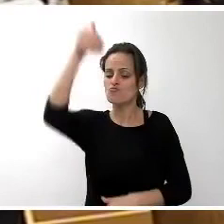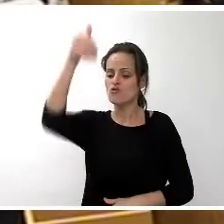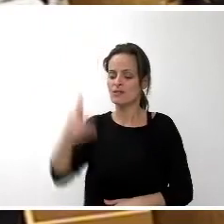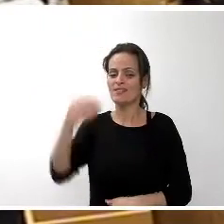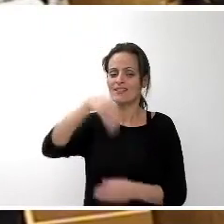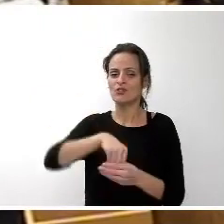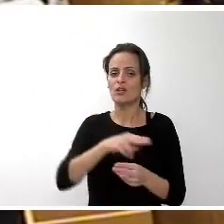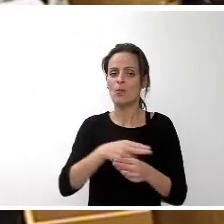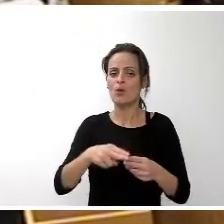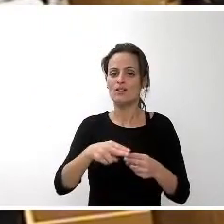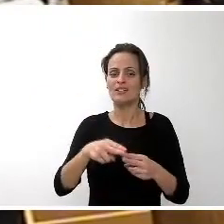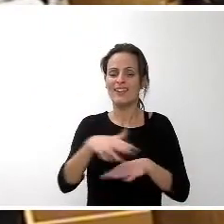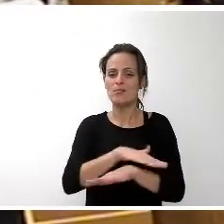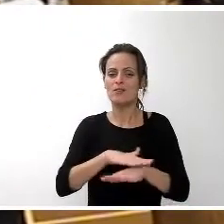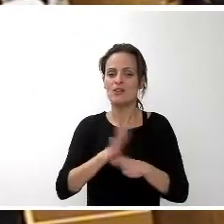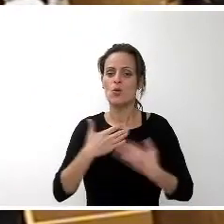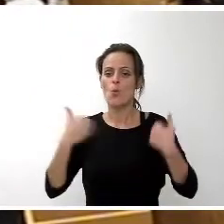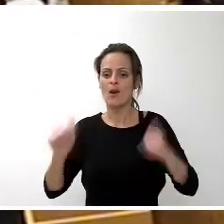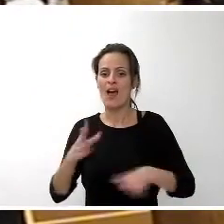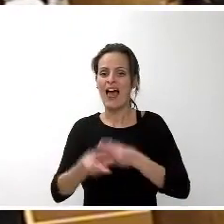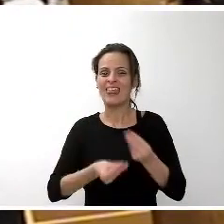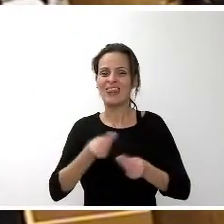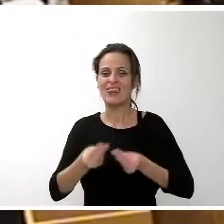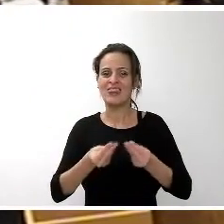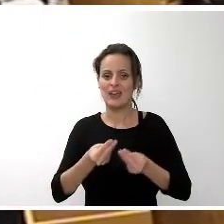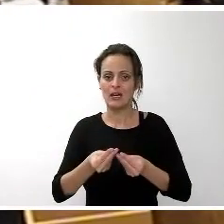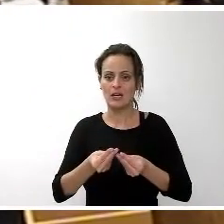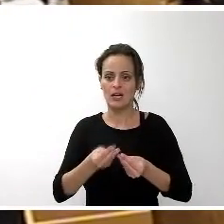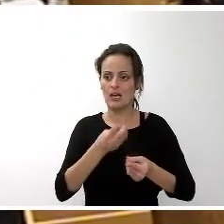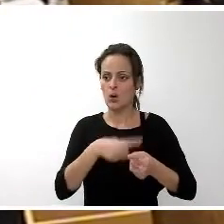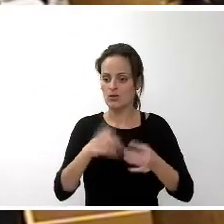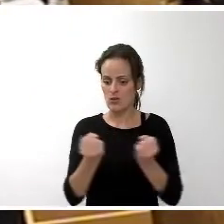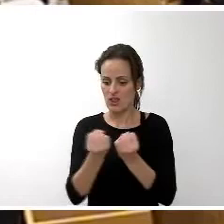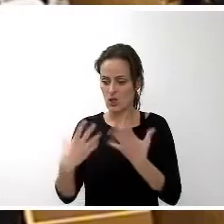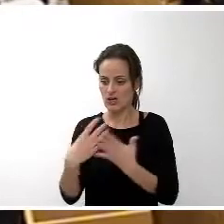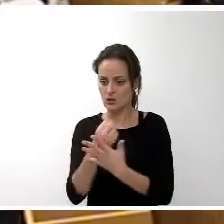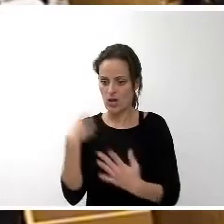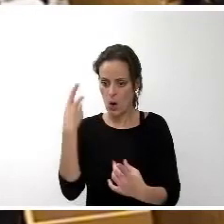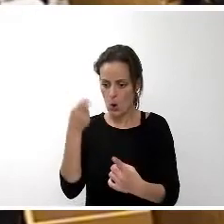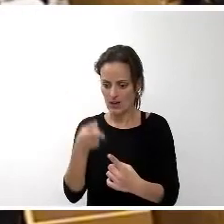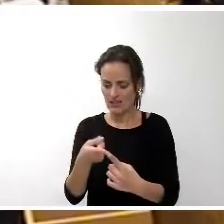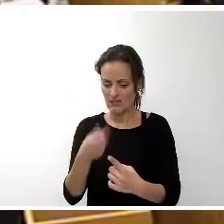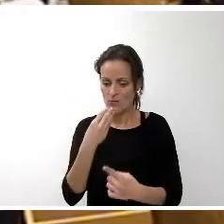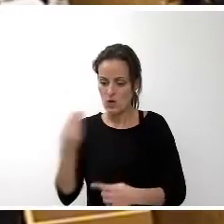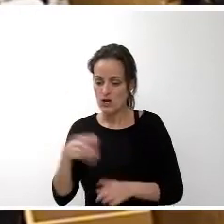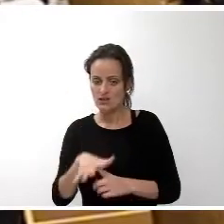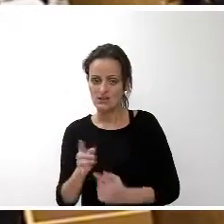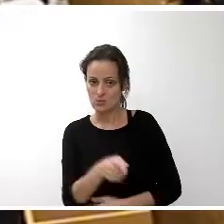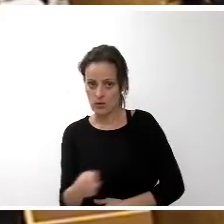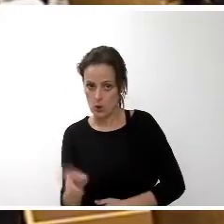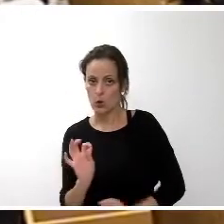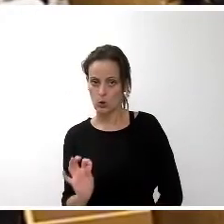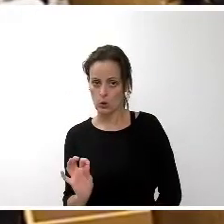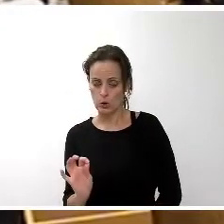administración hacer todo lo posible y más para paliar ese tipo de situaciones por eso en el escaso tiempo ya que nos queda